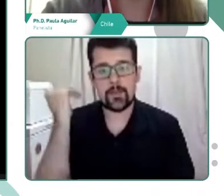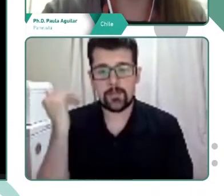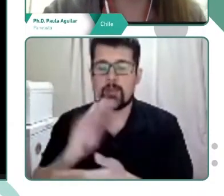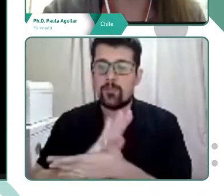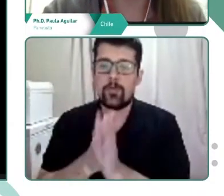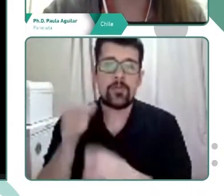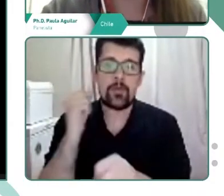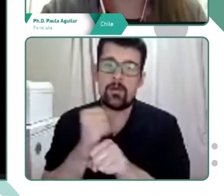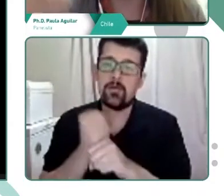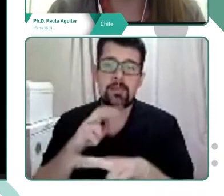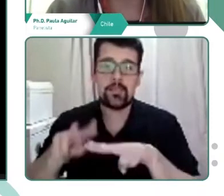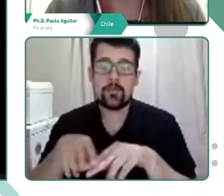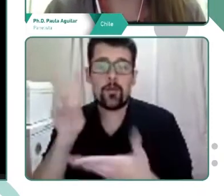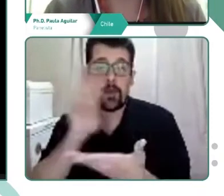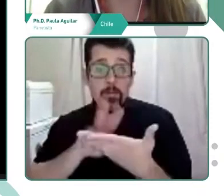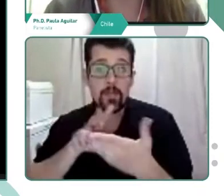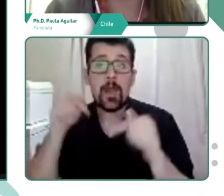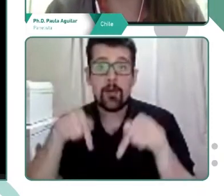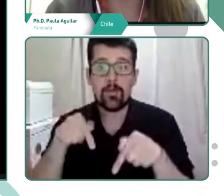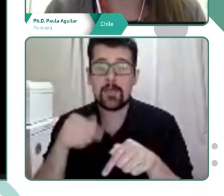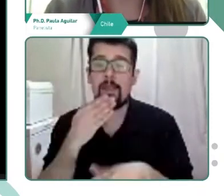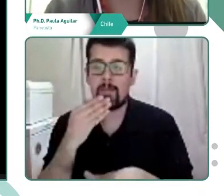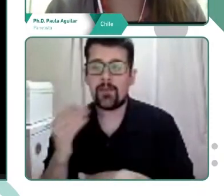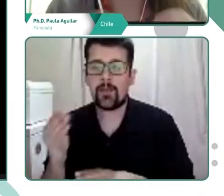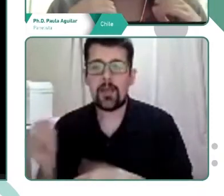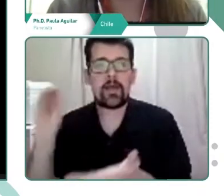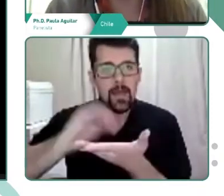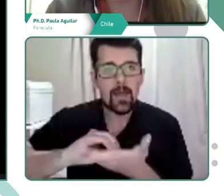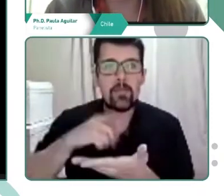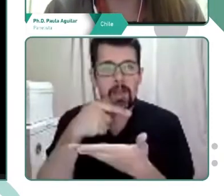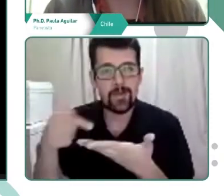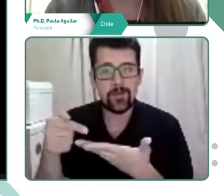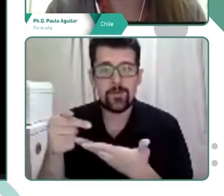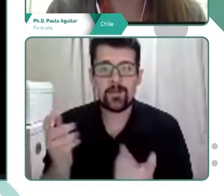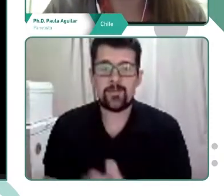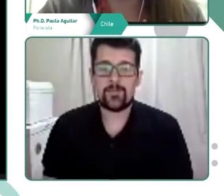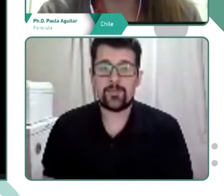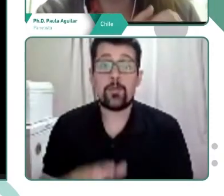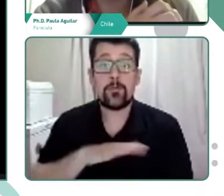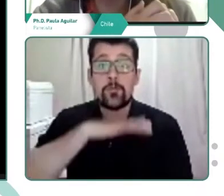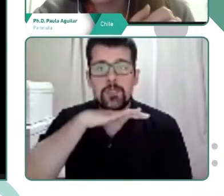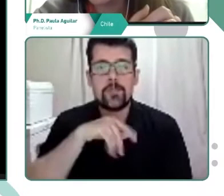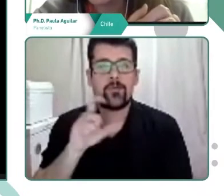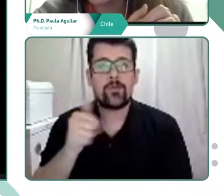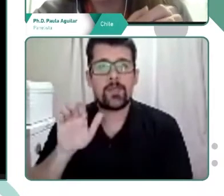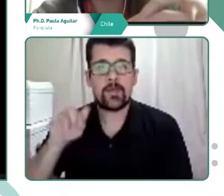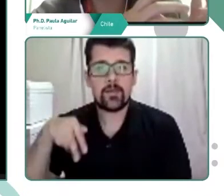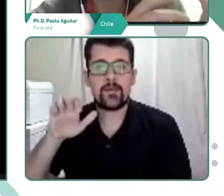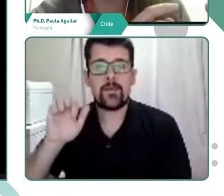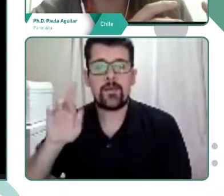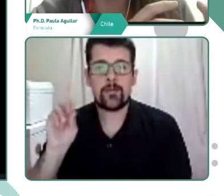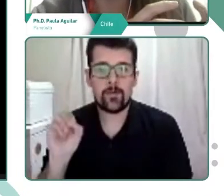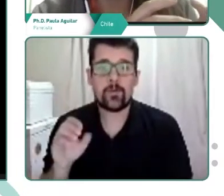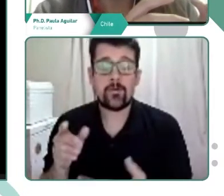los trabajos eran con lectura, ahora también implementamos la escritura y en este caso una escritura situada utilizando un género homenaje que